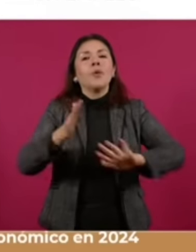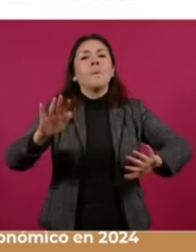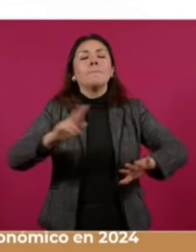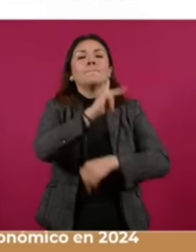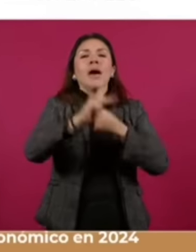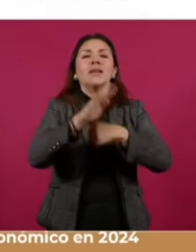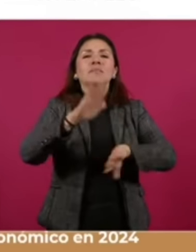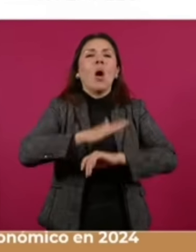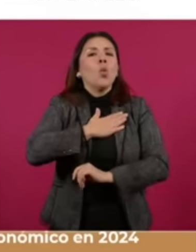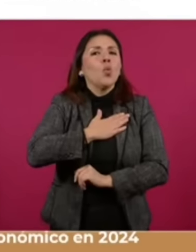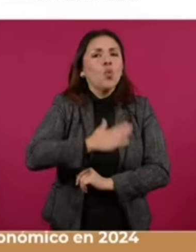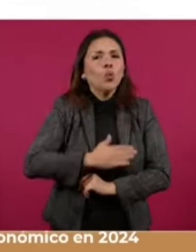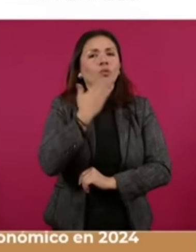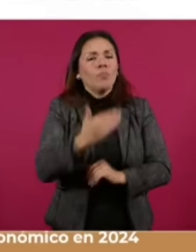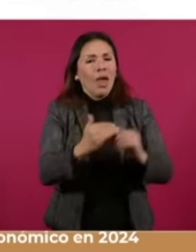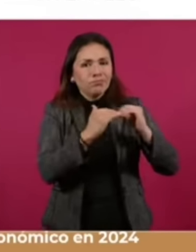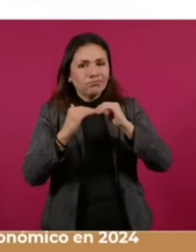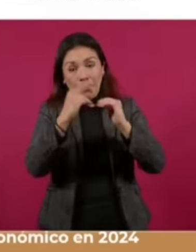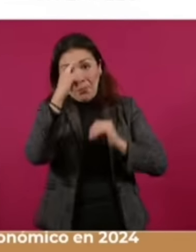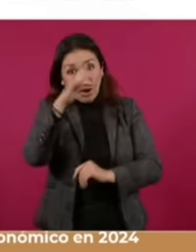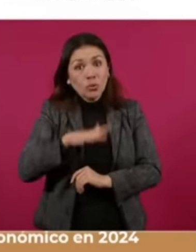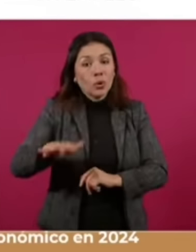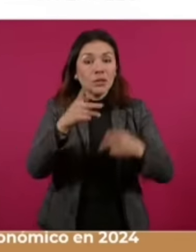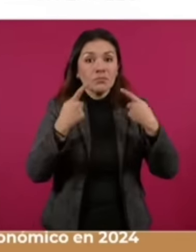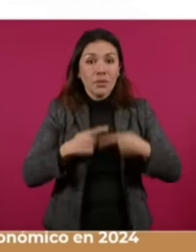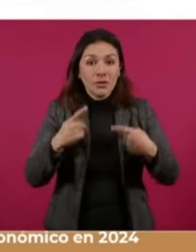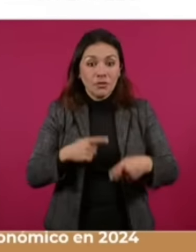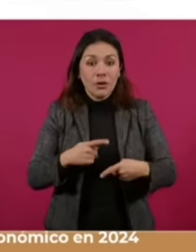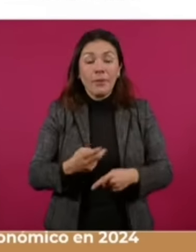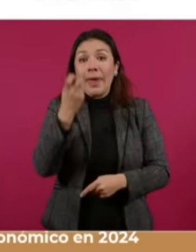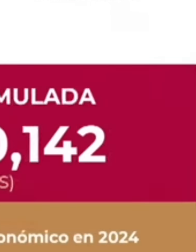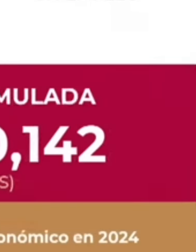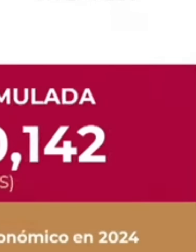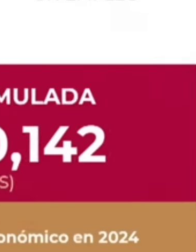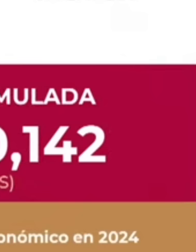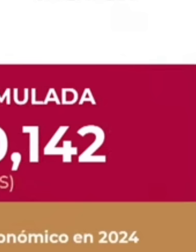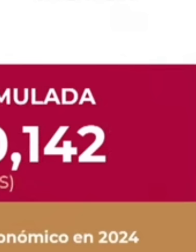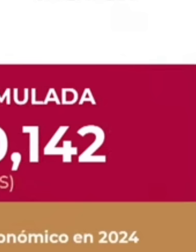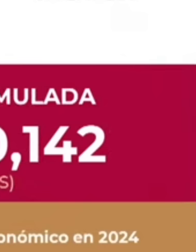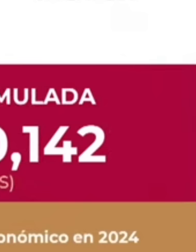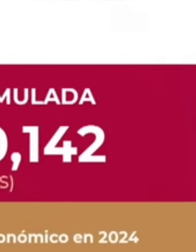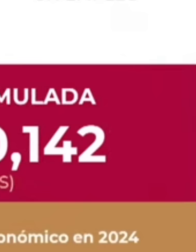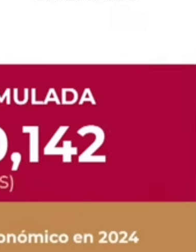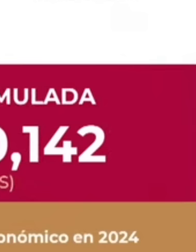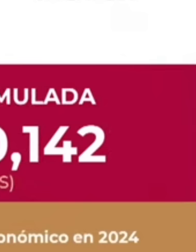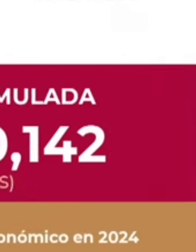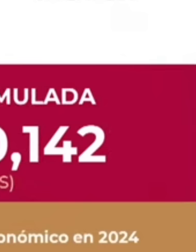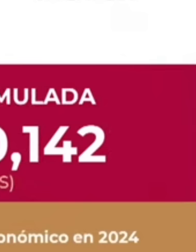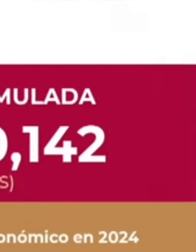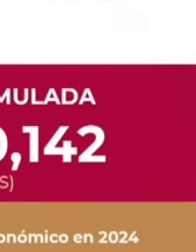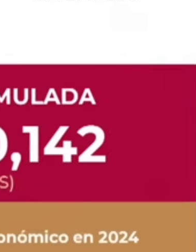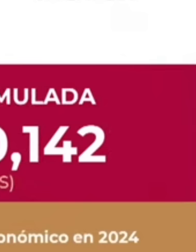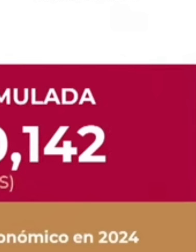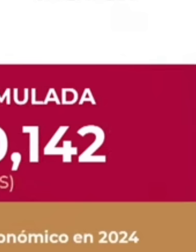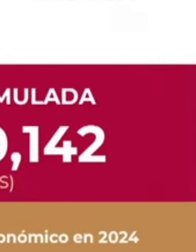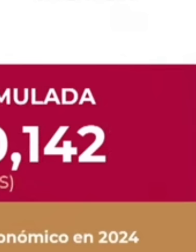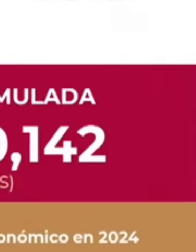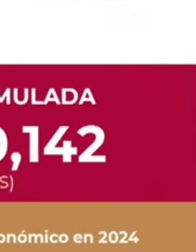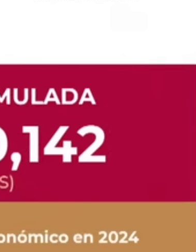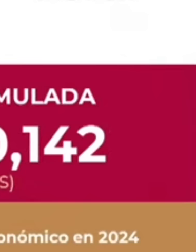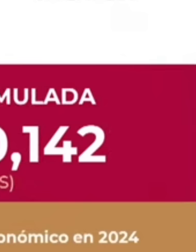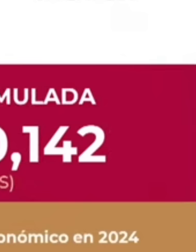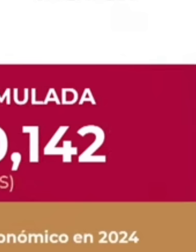democrático para todas y para todos. Así, desde el año 2019, se comenzó con la implementación del programa Jóvenes